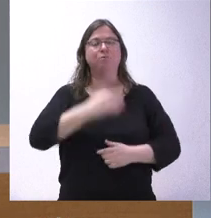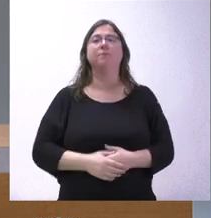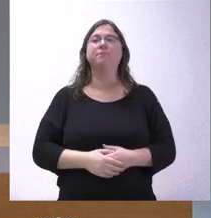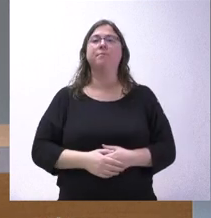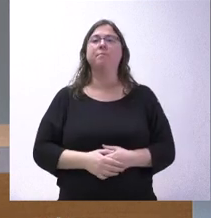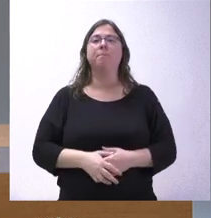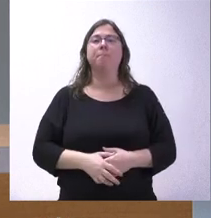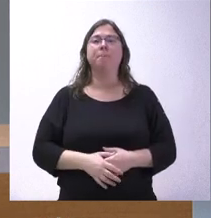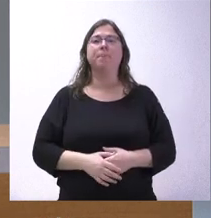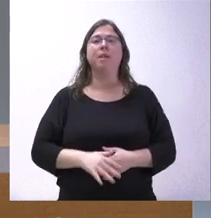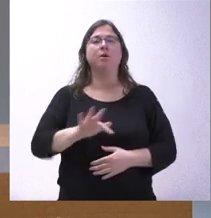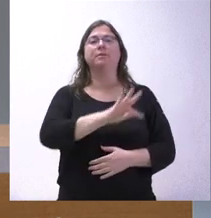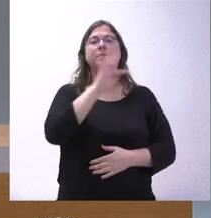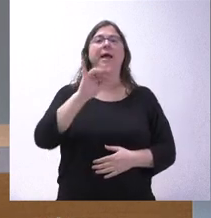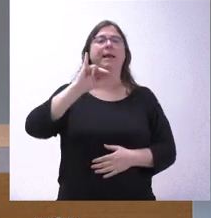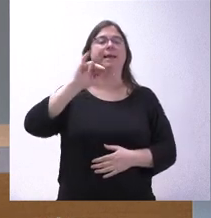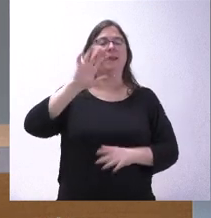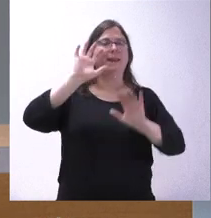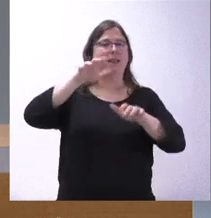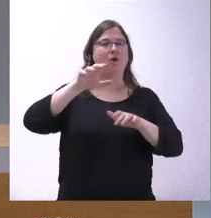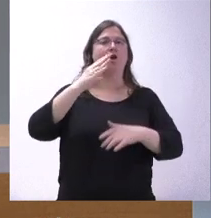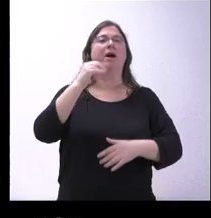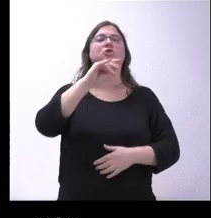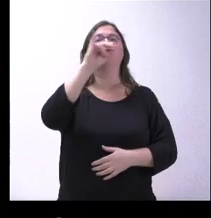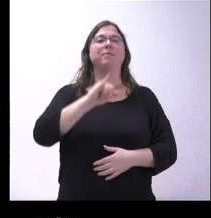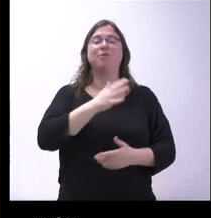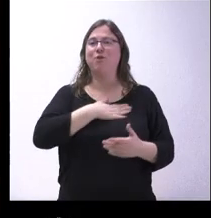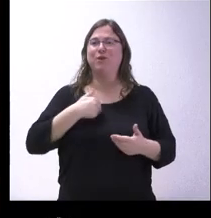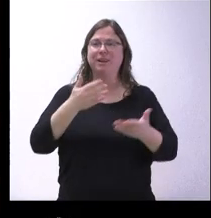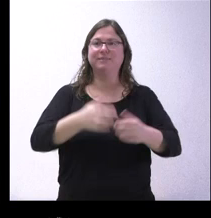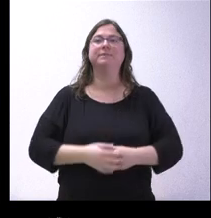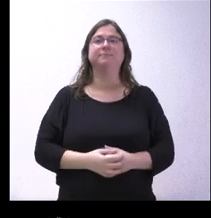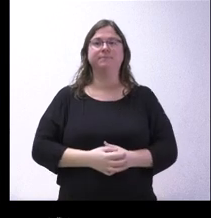el turno ahora de ILEON. Carlos Domínguez, cuando quieras.